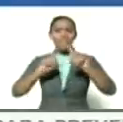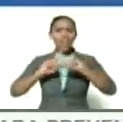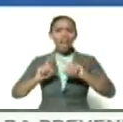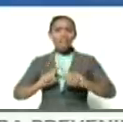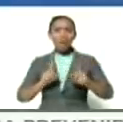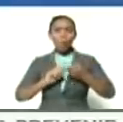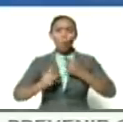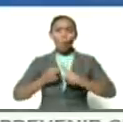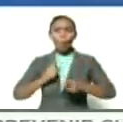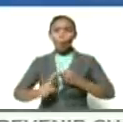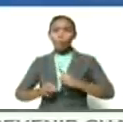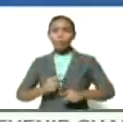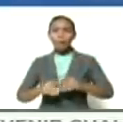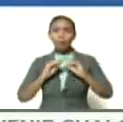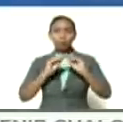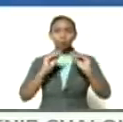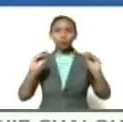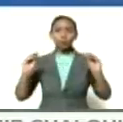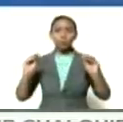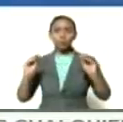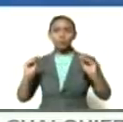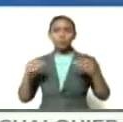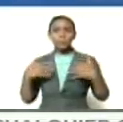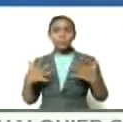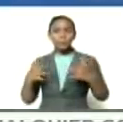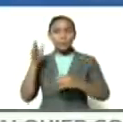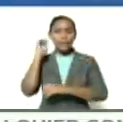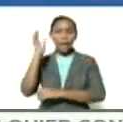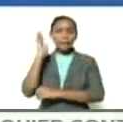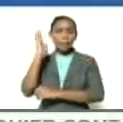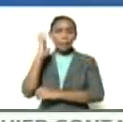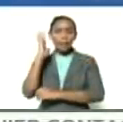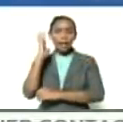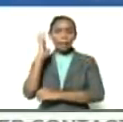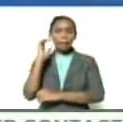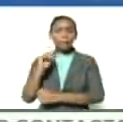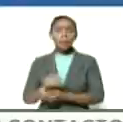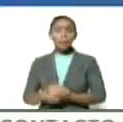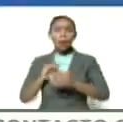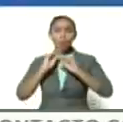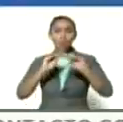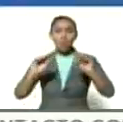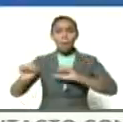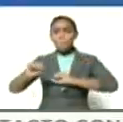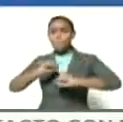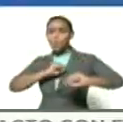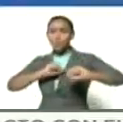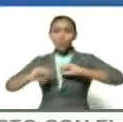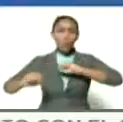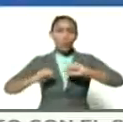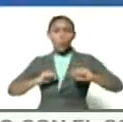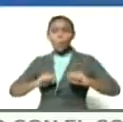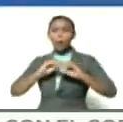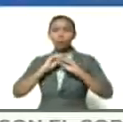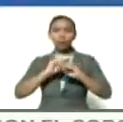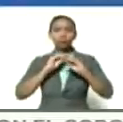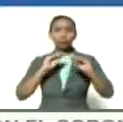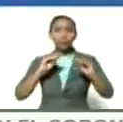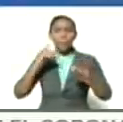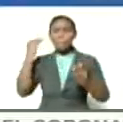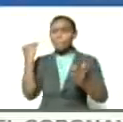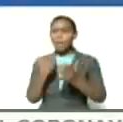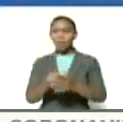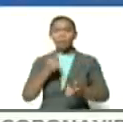cosas para convocarlos a asambleas para convocarlos a movilizaciones para convocarlos a mil